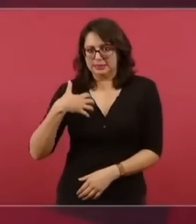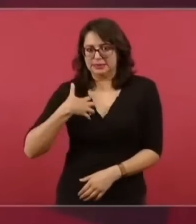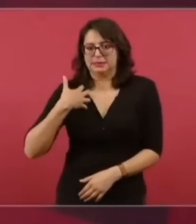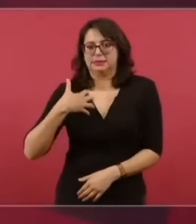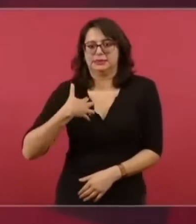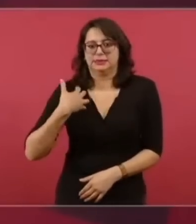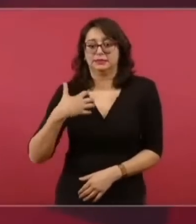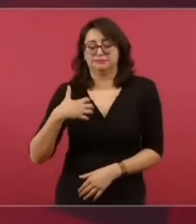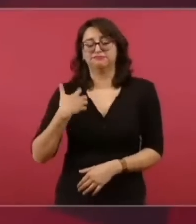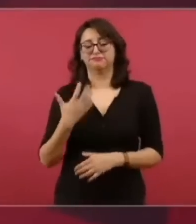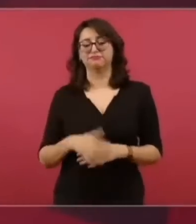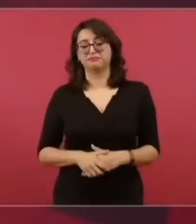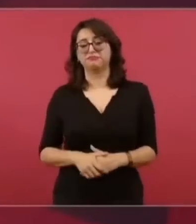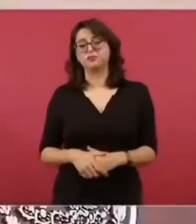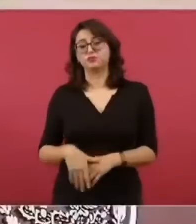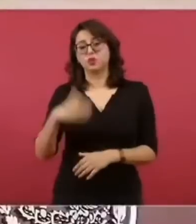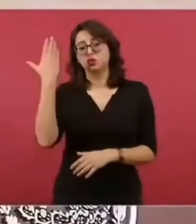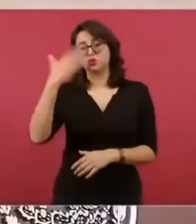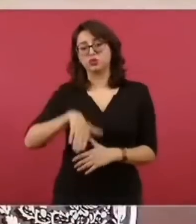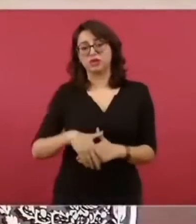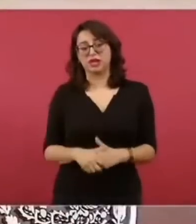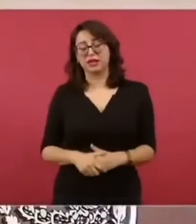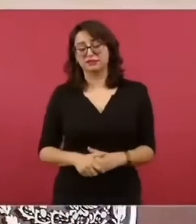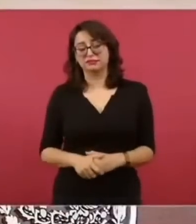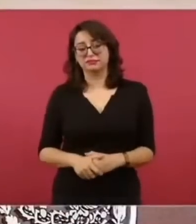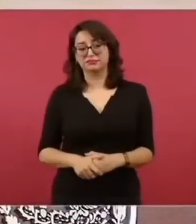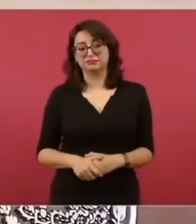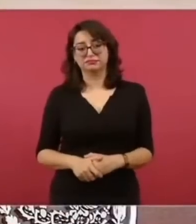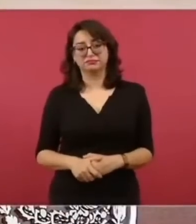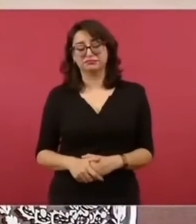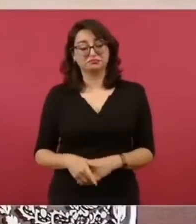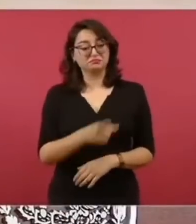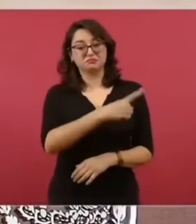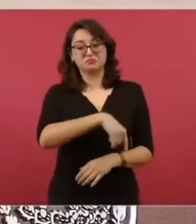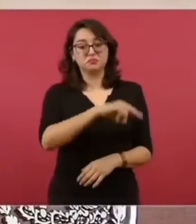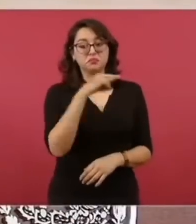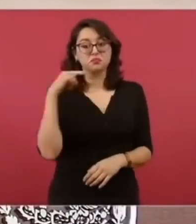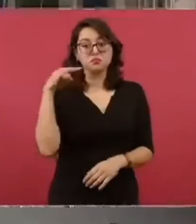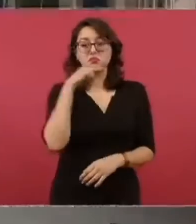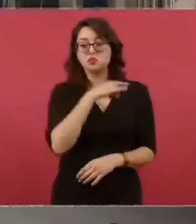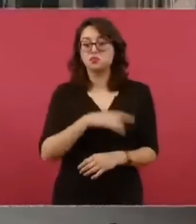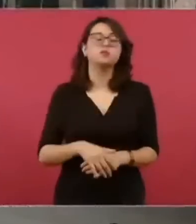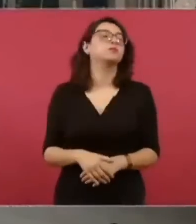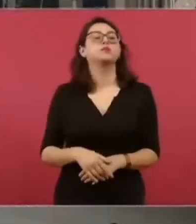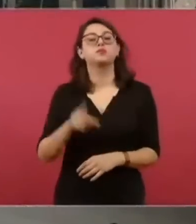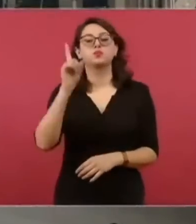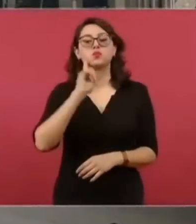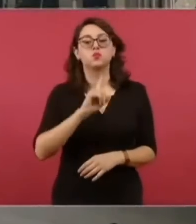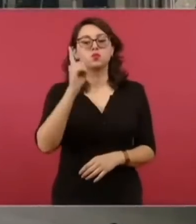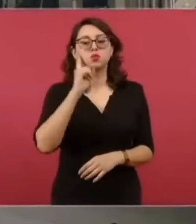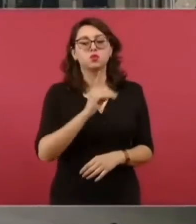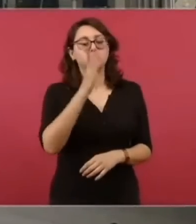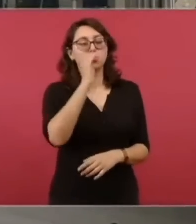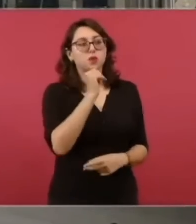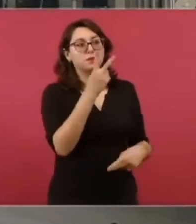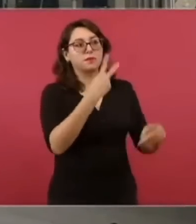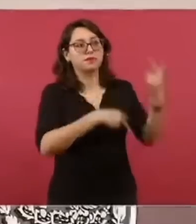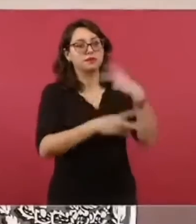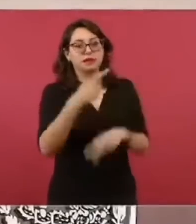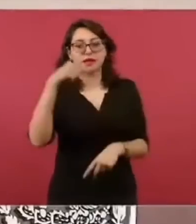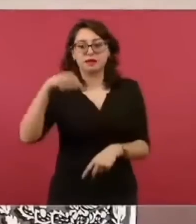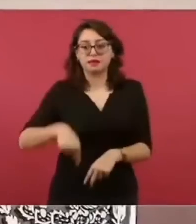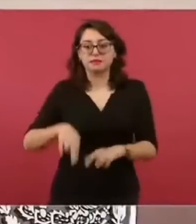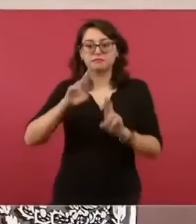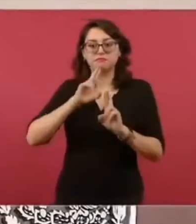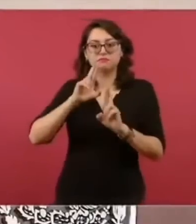por su hipocresía. Entonces, no dejará que venga a dar su derecho de réplica. No,